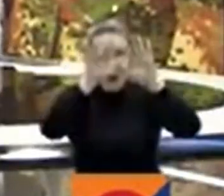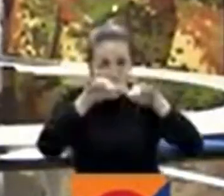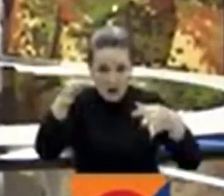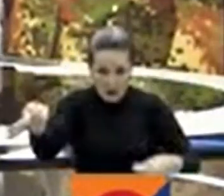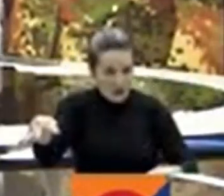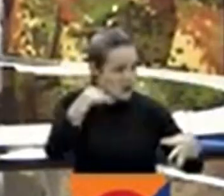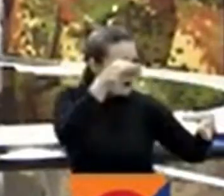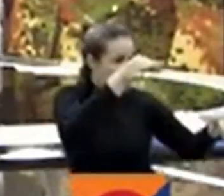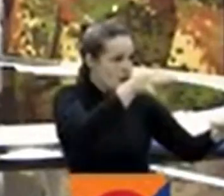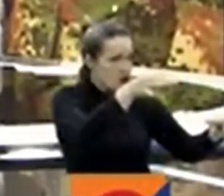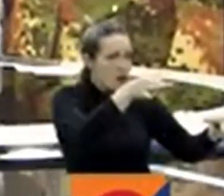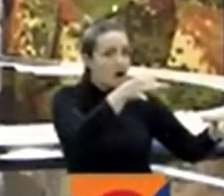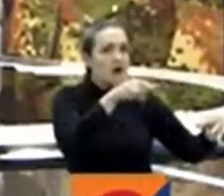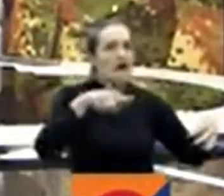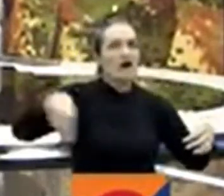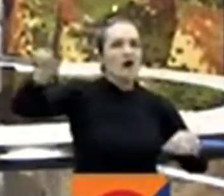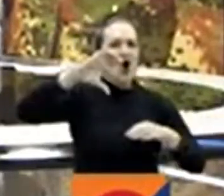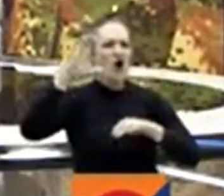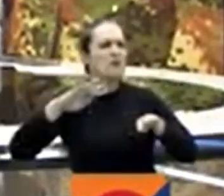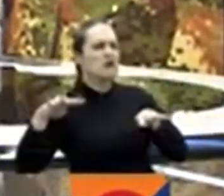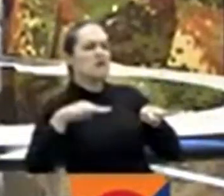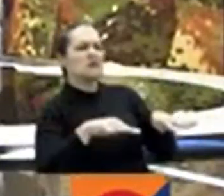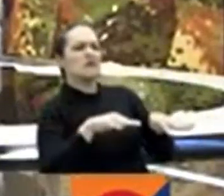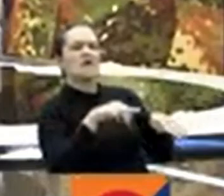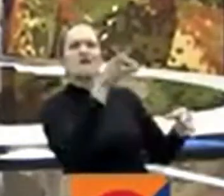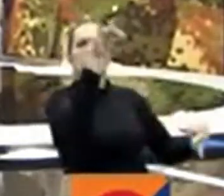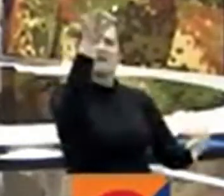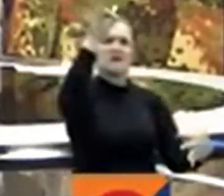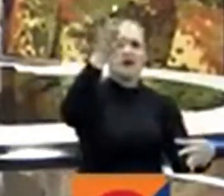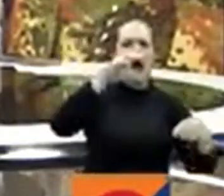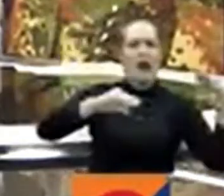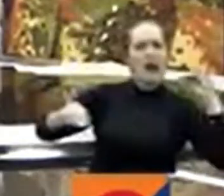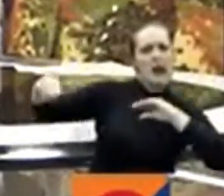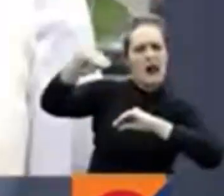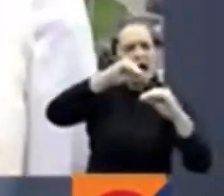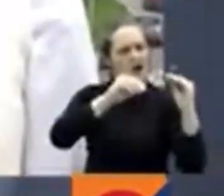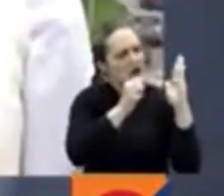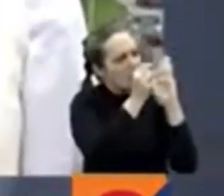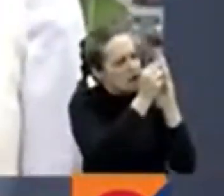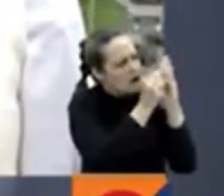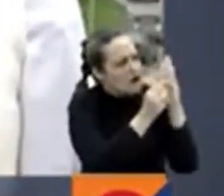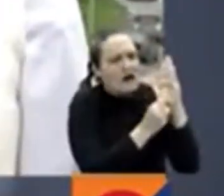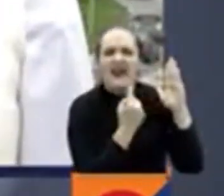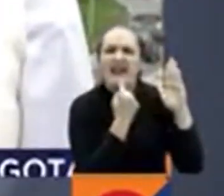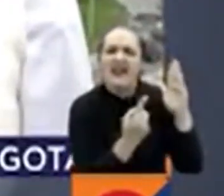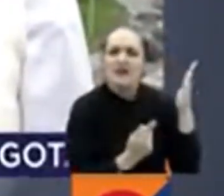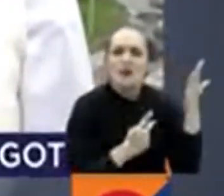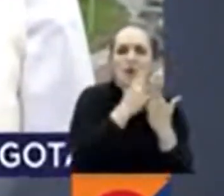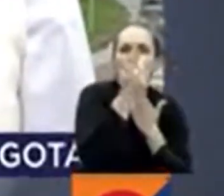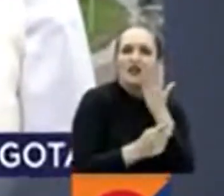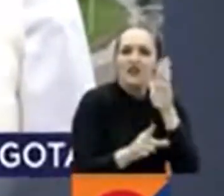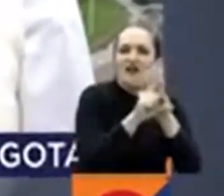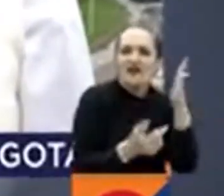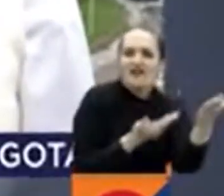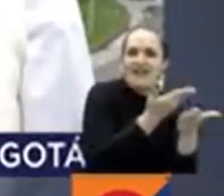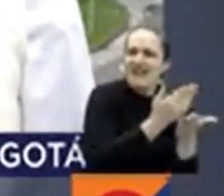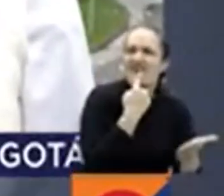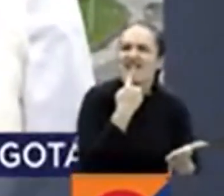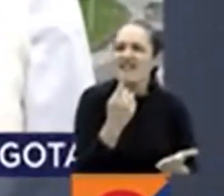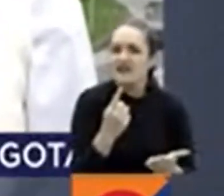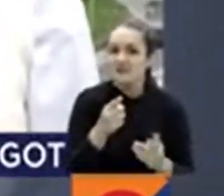reacciones en el país. ¿Cuáles son los puntos claves del proyecto? Le preguntamos a esta hora a Luisa Barberi. Luisa, buenas tardes.